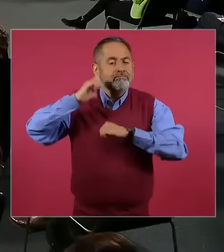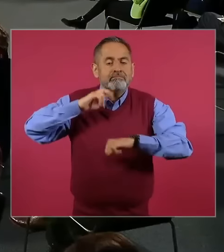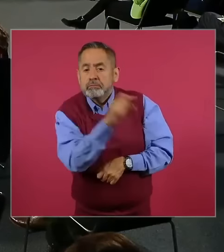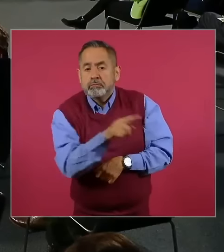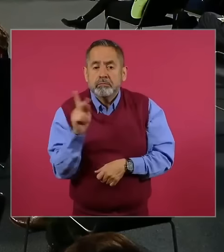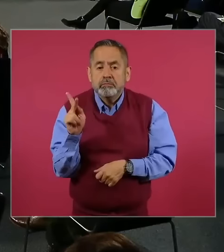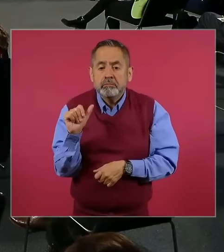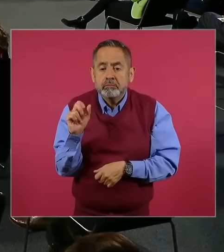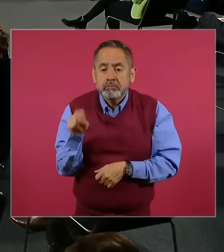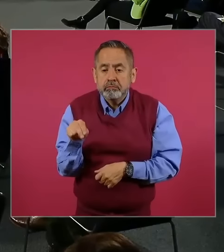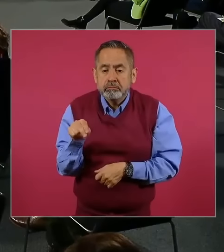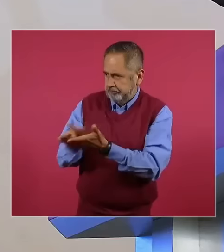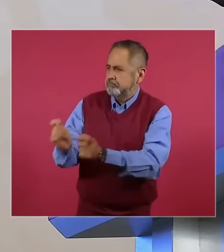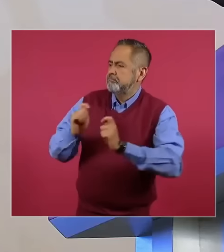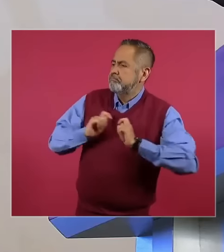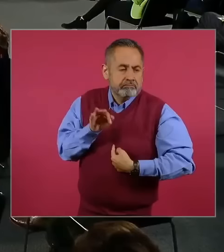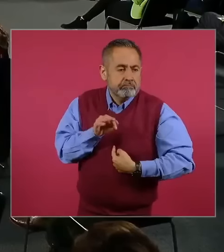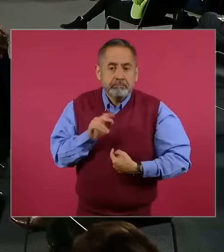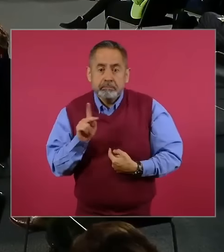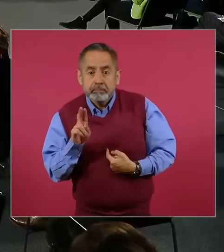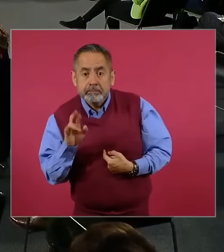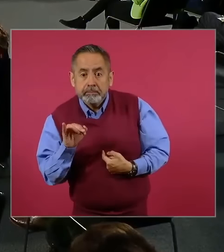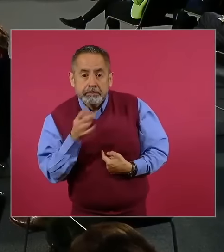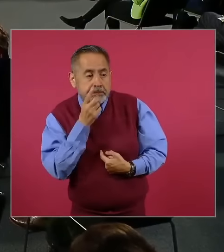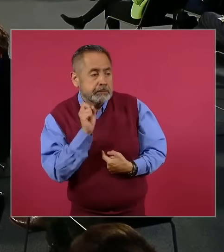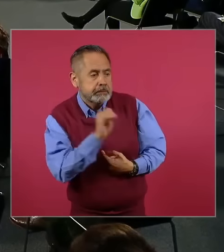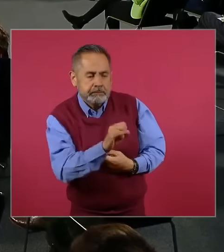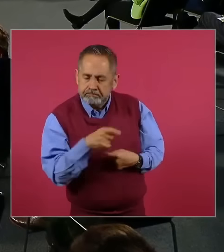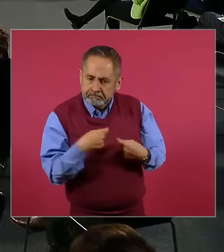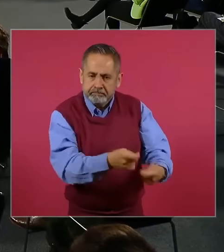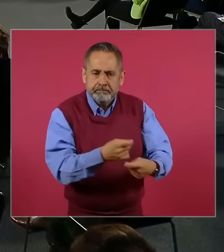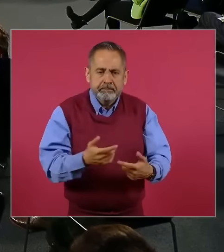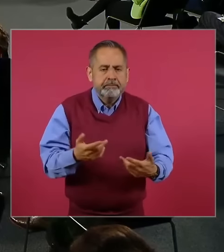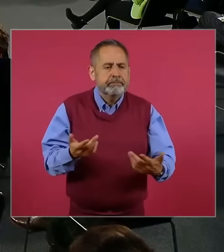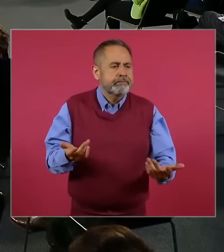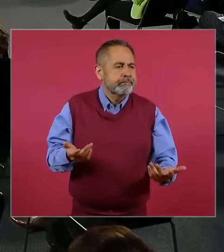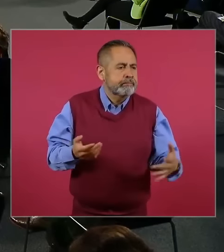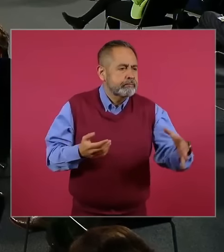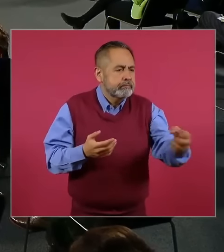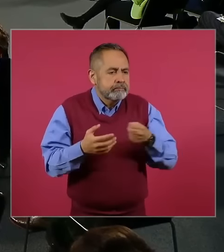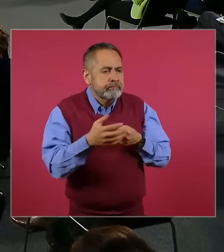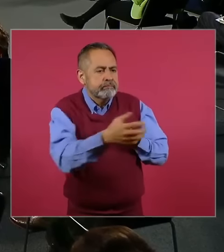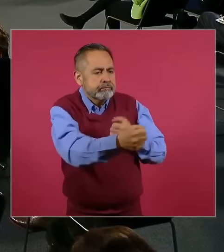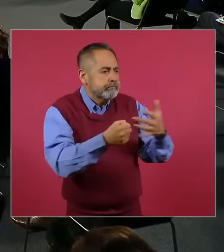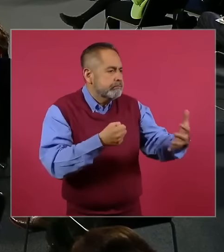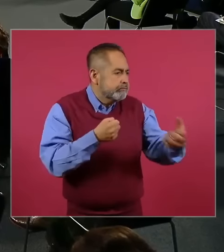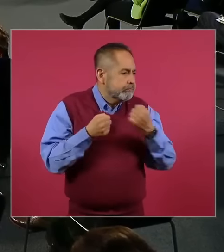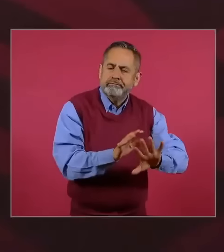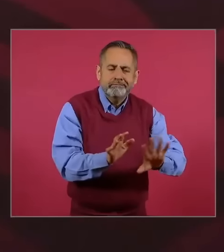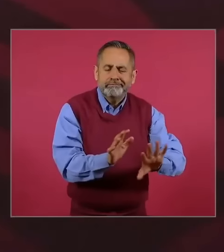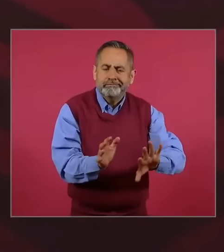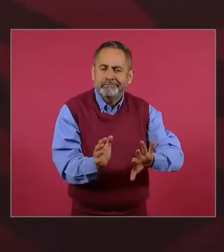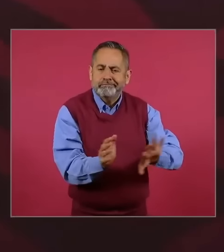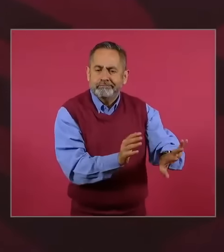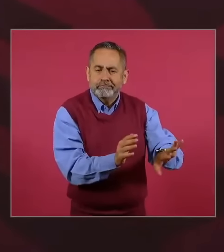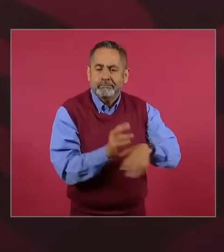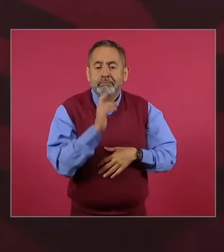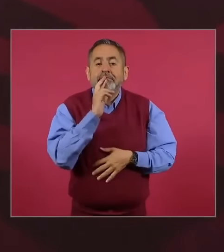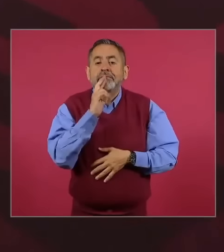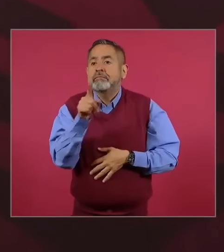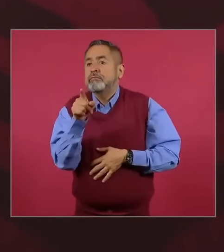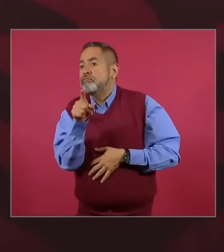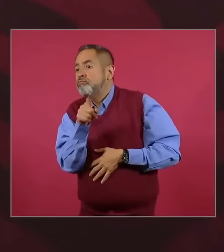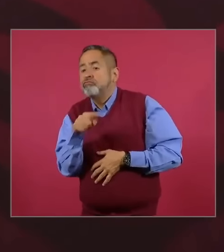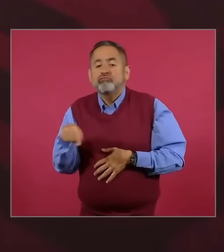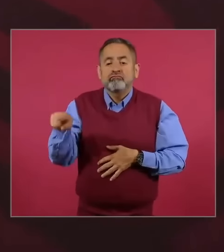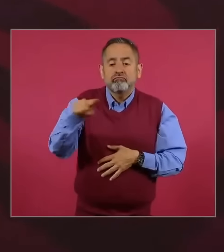panista? Fue una concesión. Entonces, si se elige a los jueces, que es lo que estamos proponiendo, elegir a